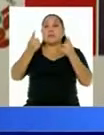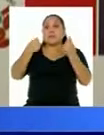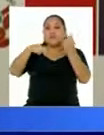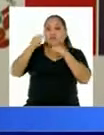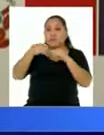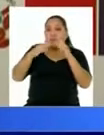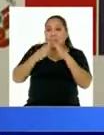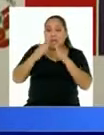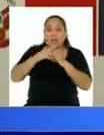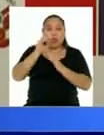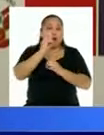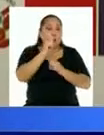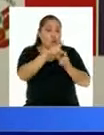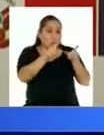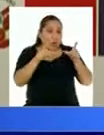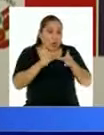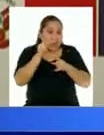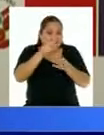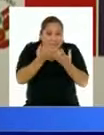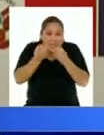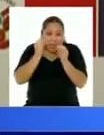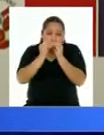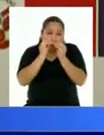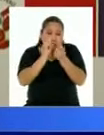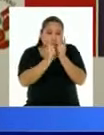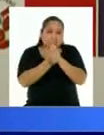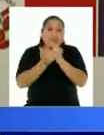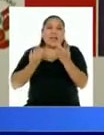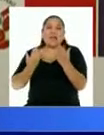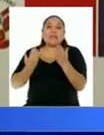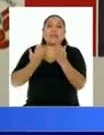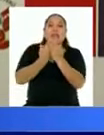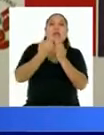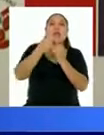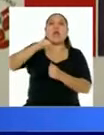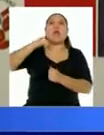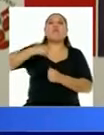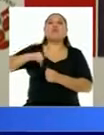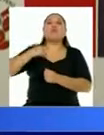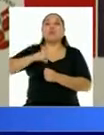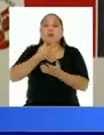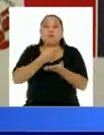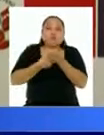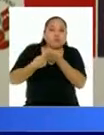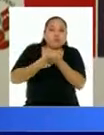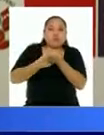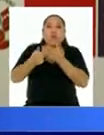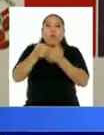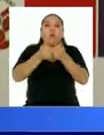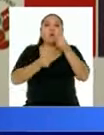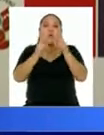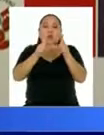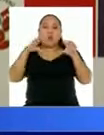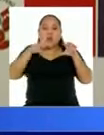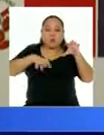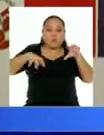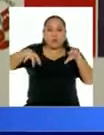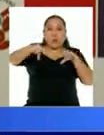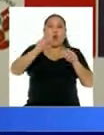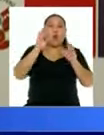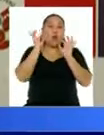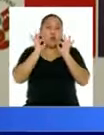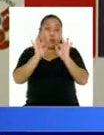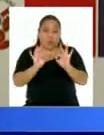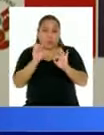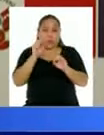implementación puedan acercarse al municipio para poder coordinar las ubicaciones correctas de las mesas